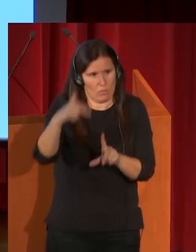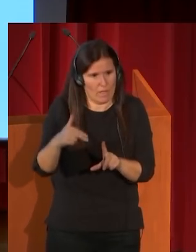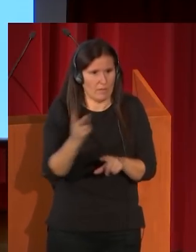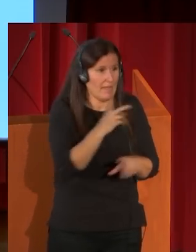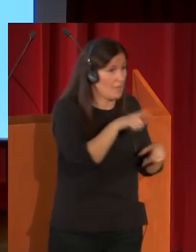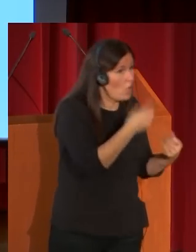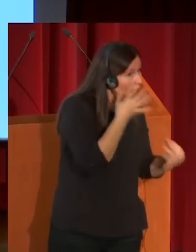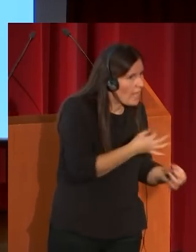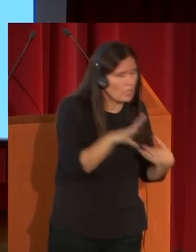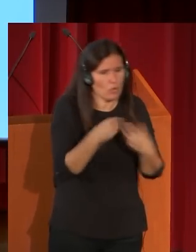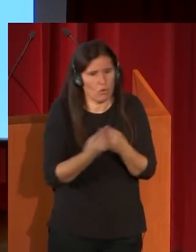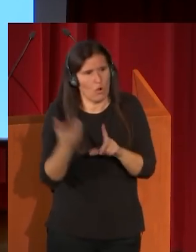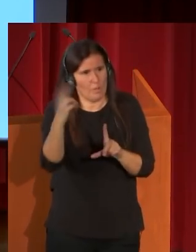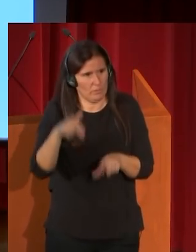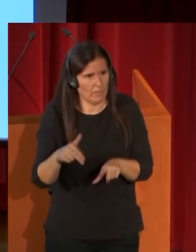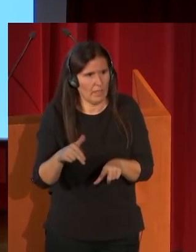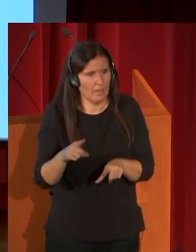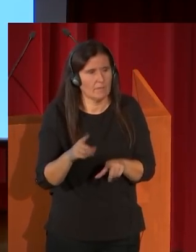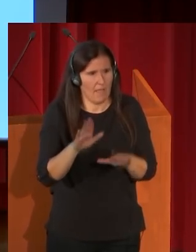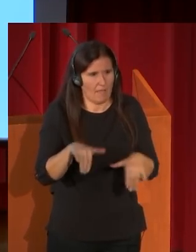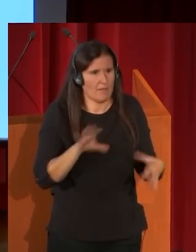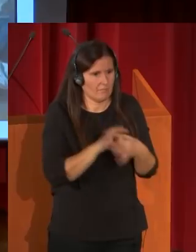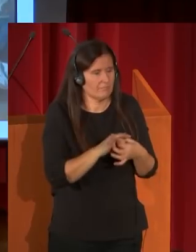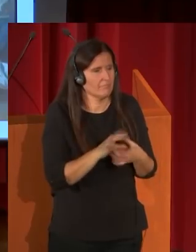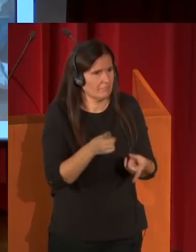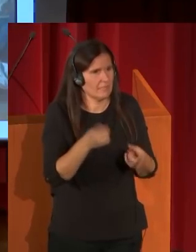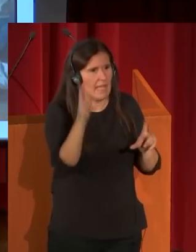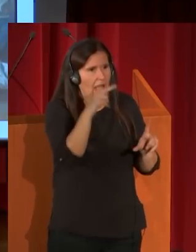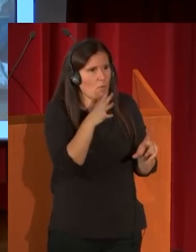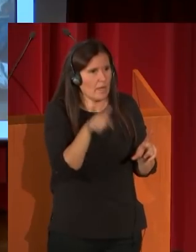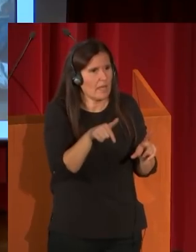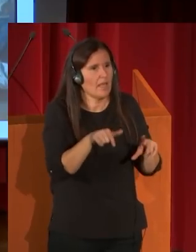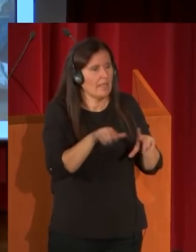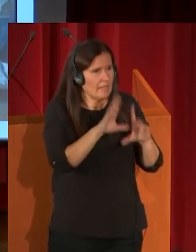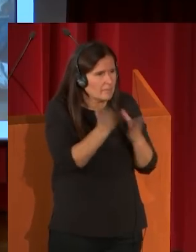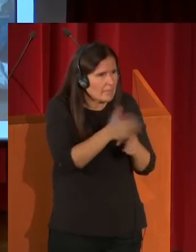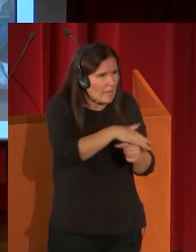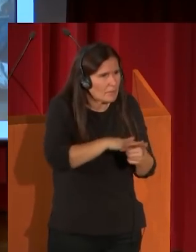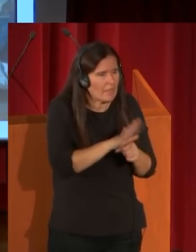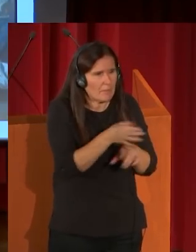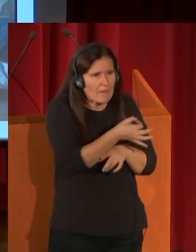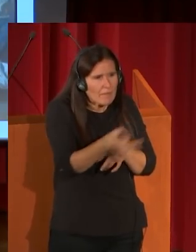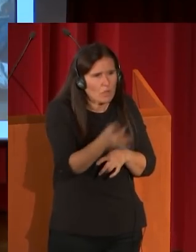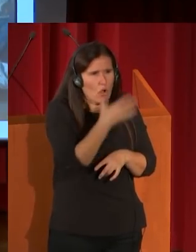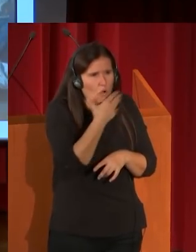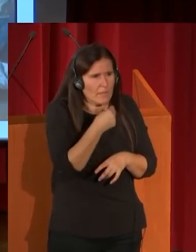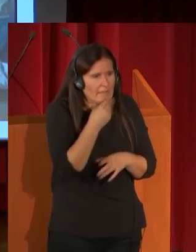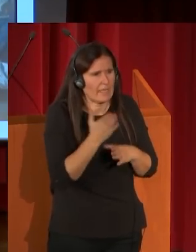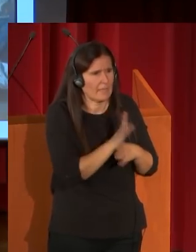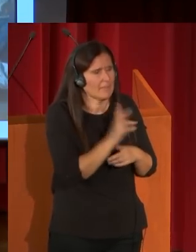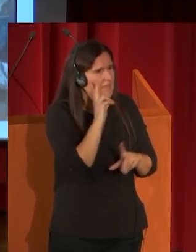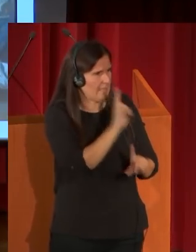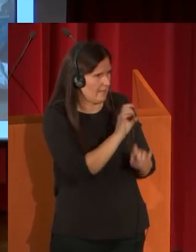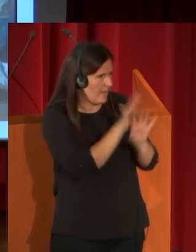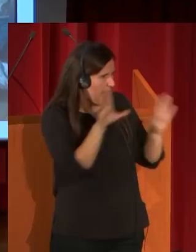adecua perfectamente este sentido de la acuarela a ese mundo de perfección y de belleza que representa.